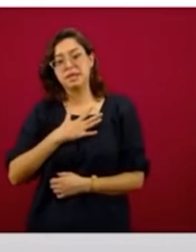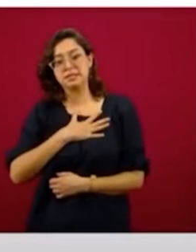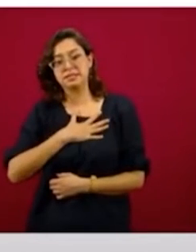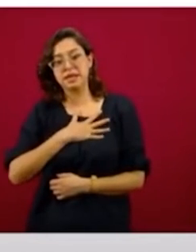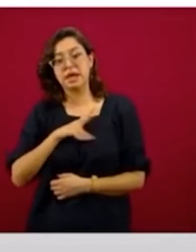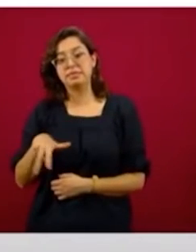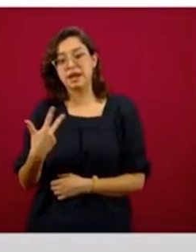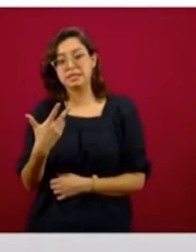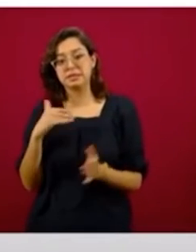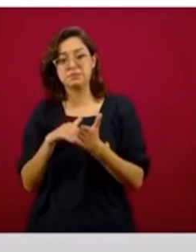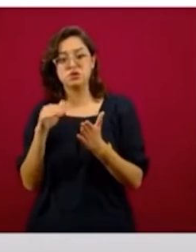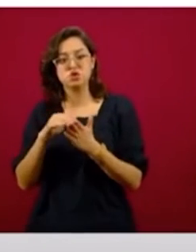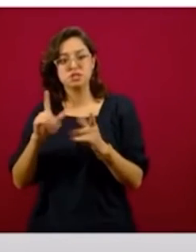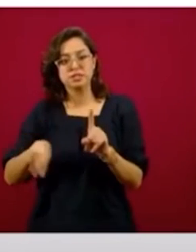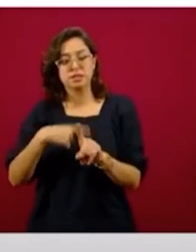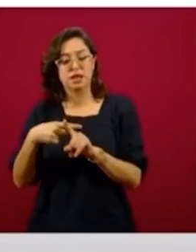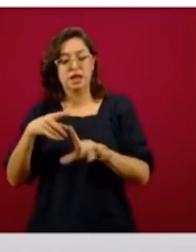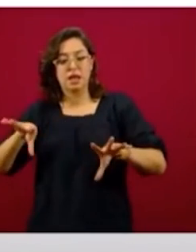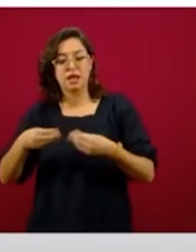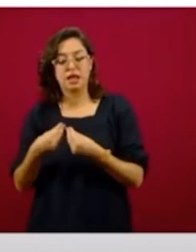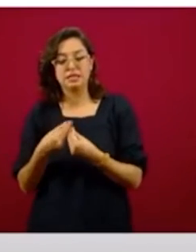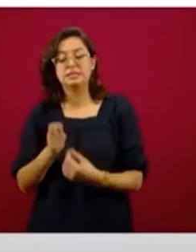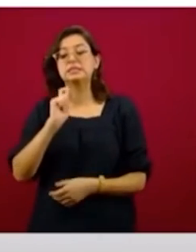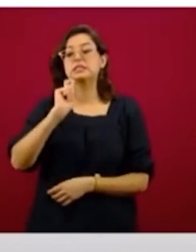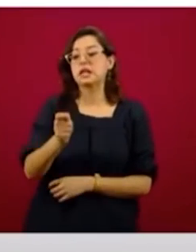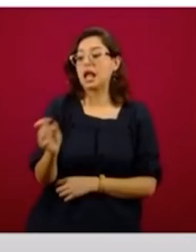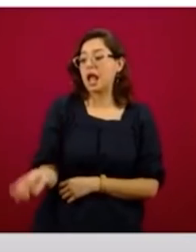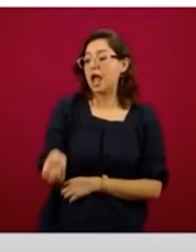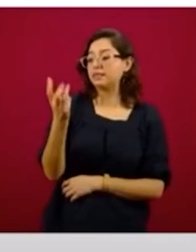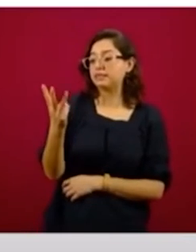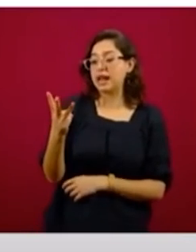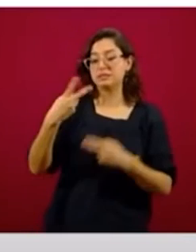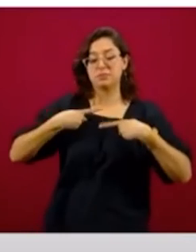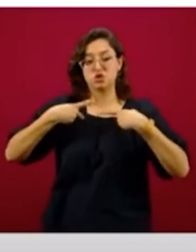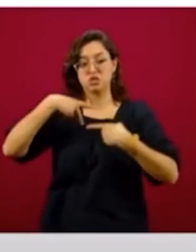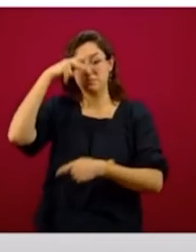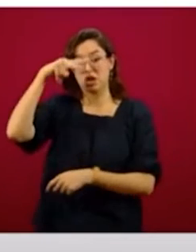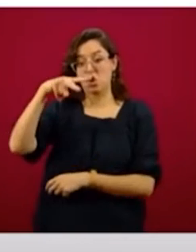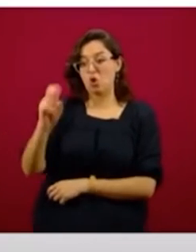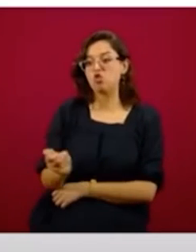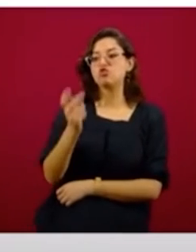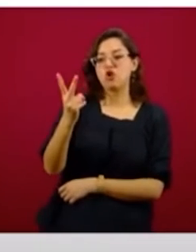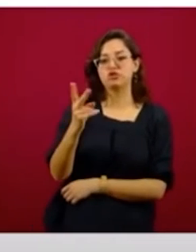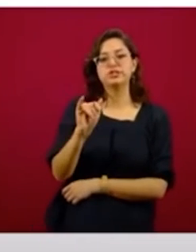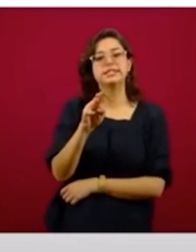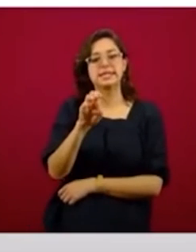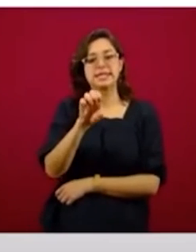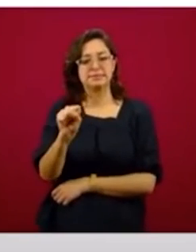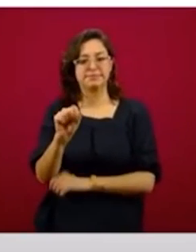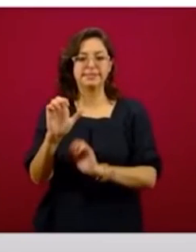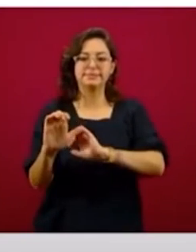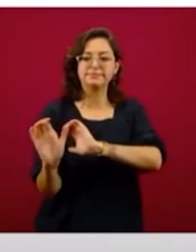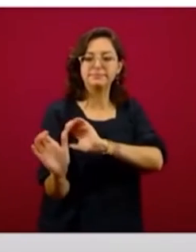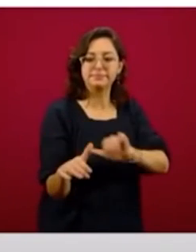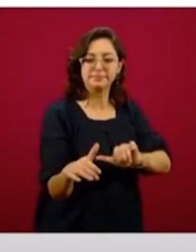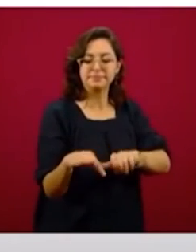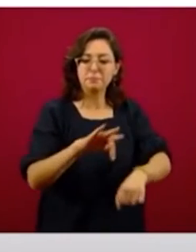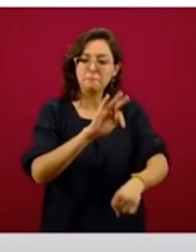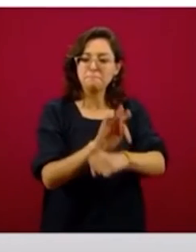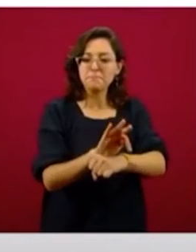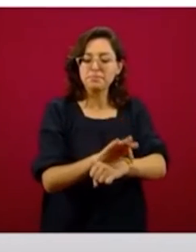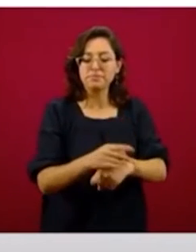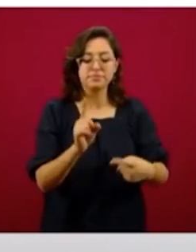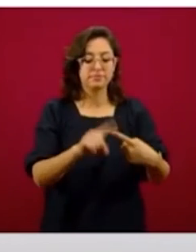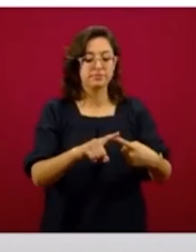tanto, quiere decir que dos de cada tres mexicanos son atendidos por el IMSS. ¿A través de qué esquemas? De diferentes esquemas, como